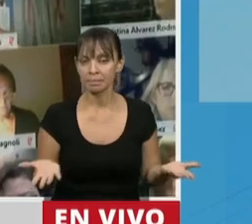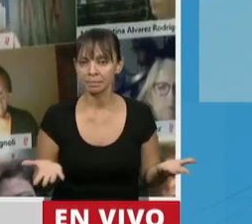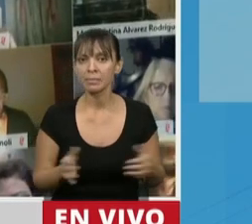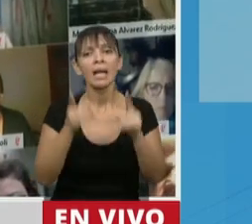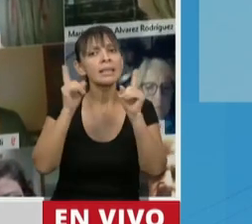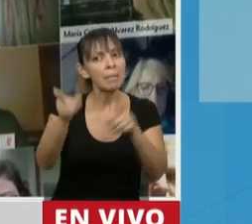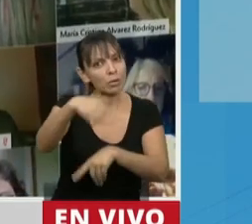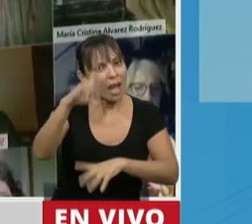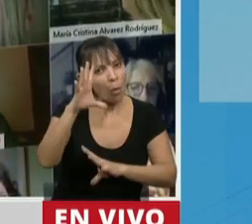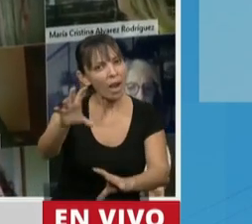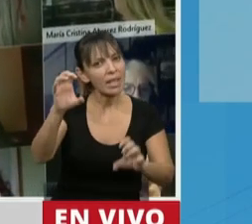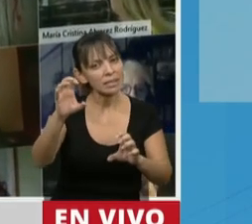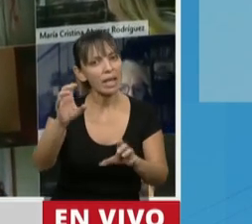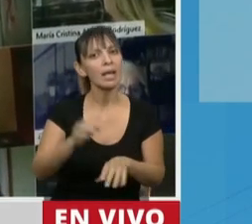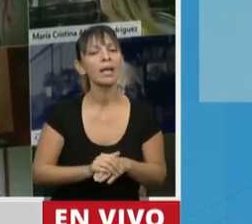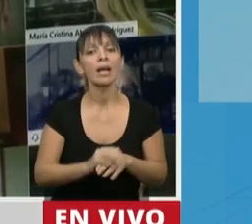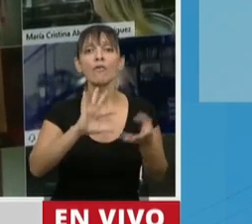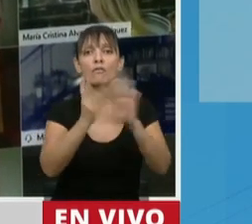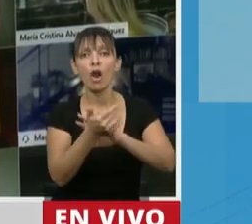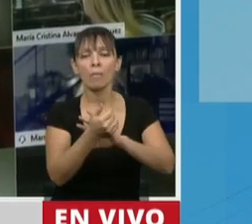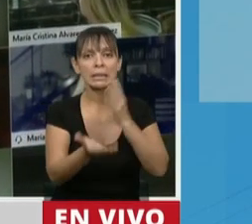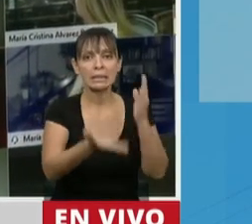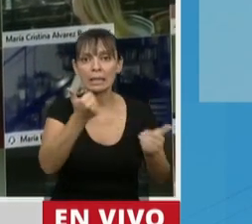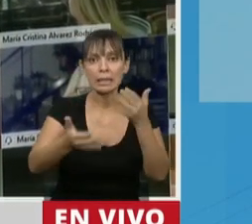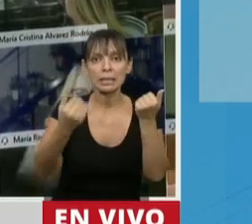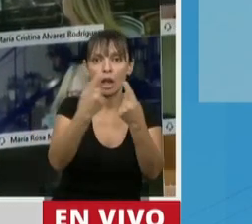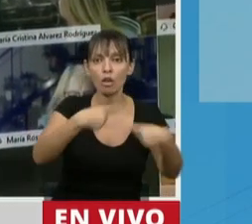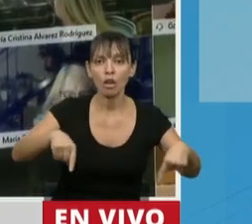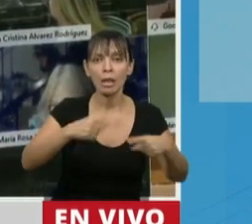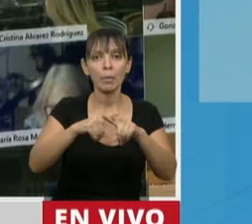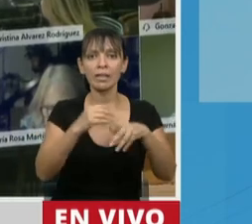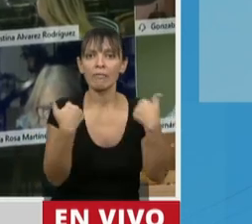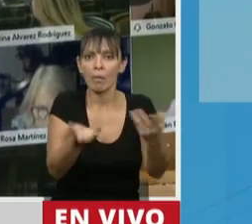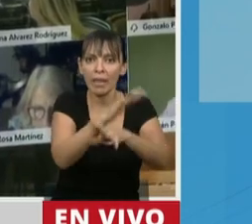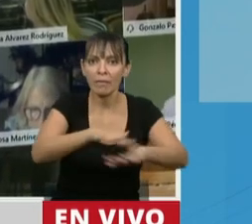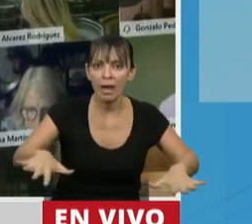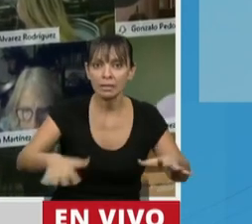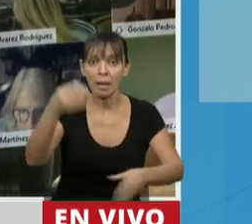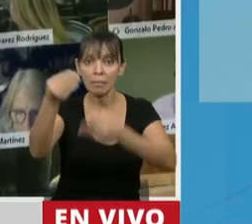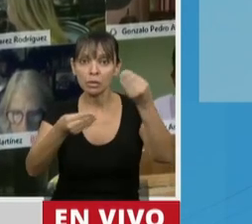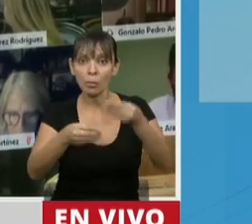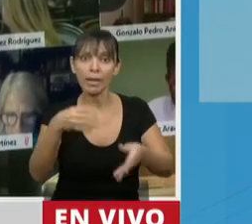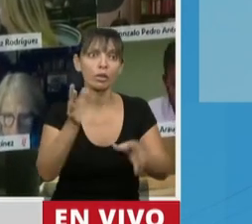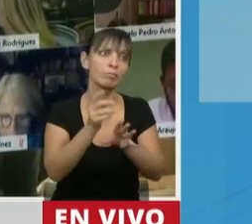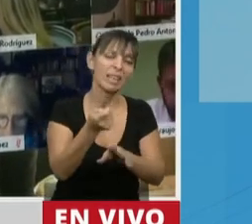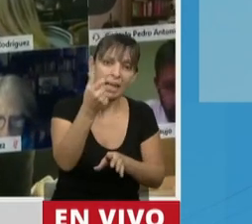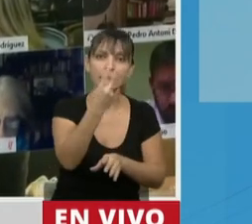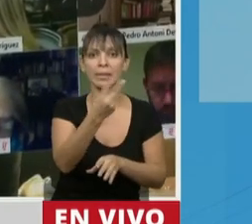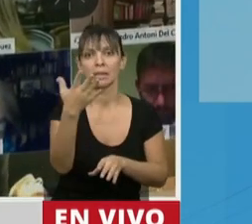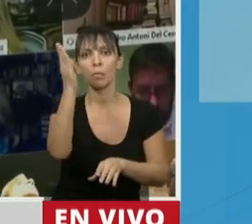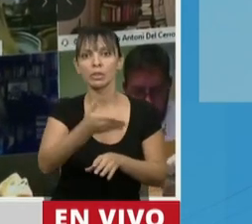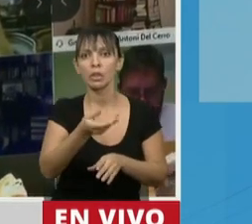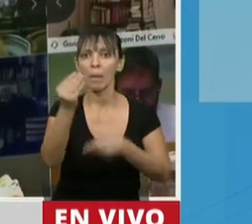para recordarle que hubo un vaciamiento de las políticas de la infancia, donde un presupuesto o casi un 25% del